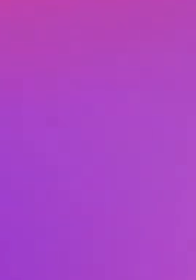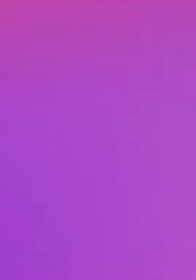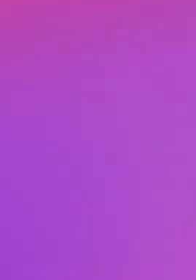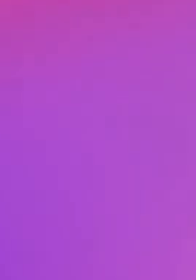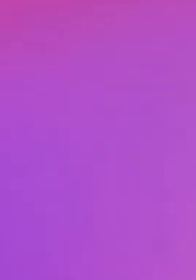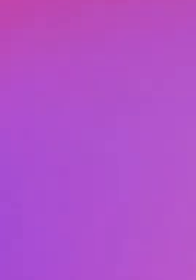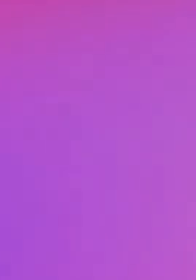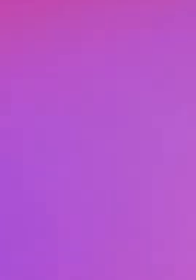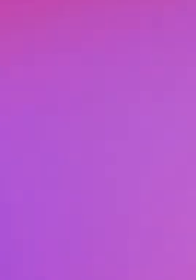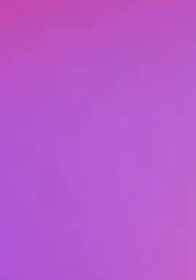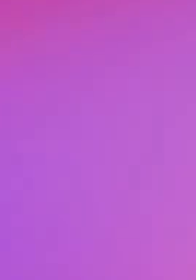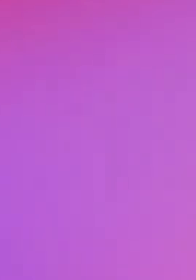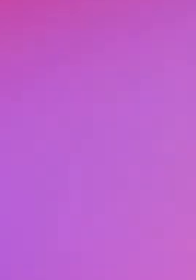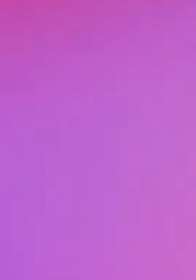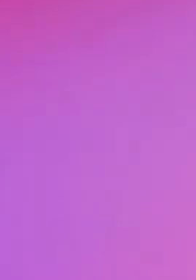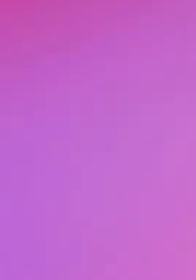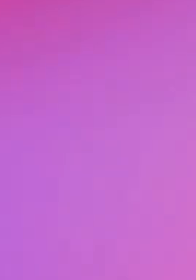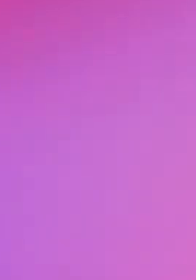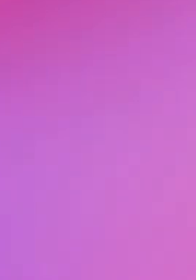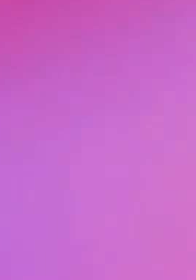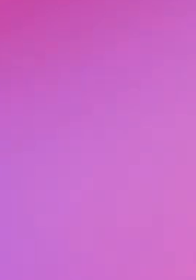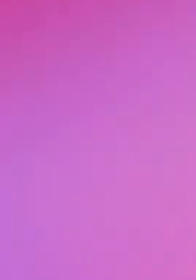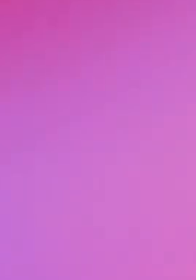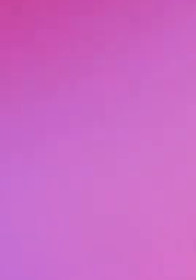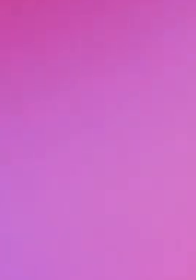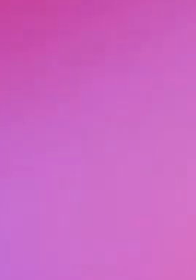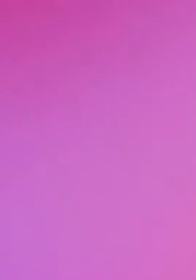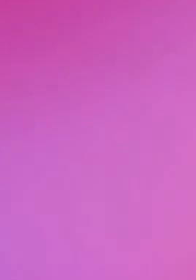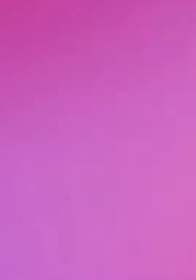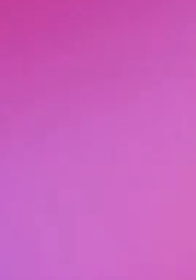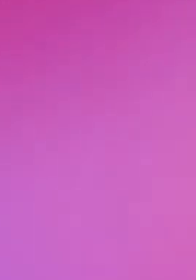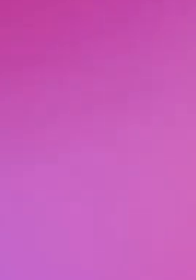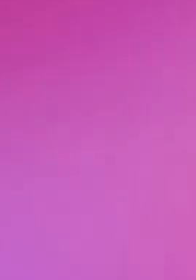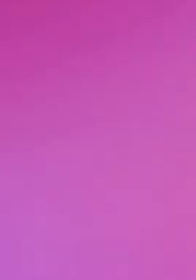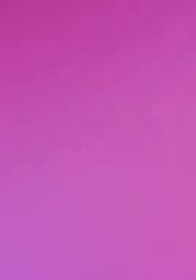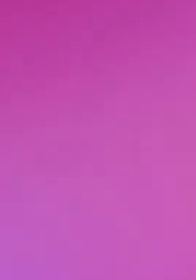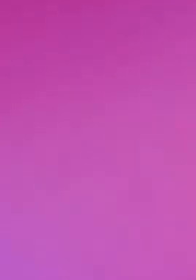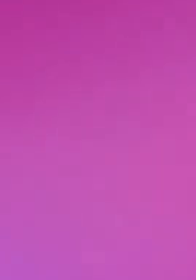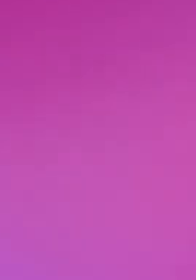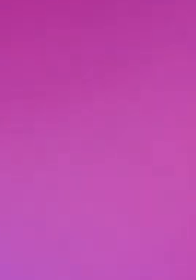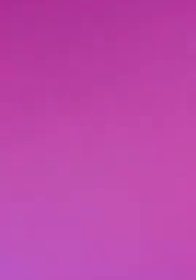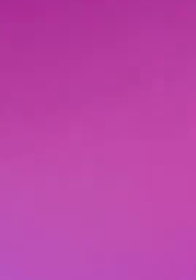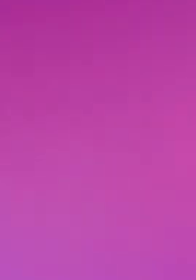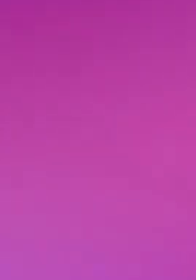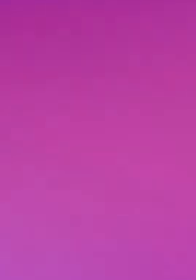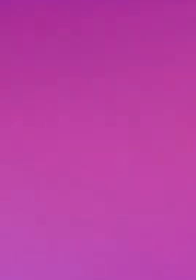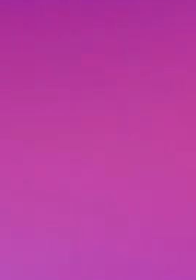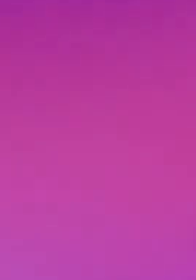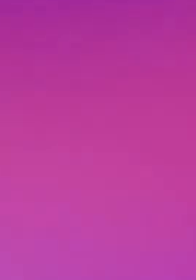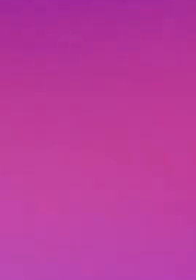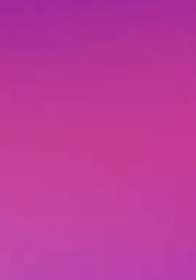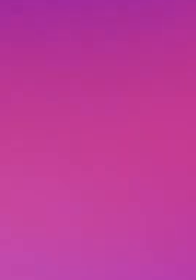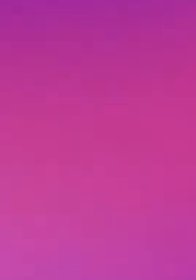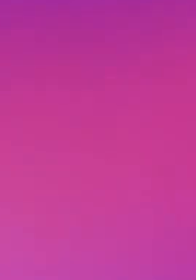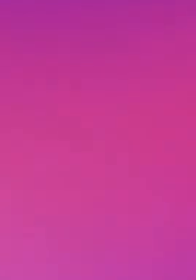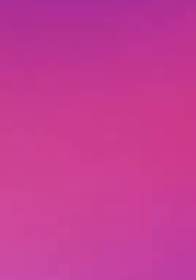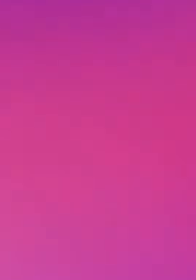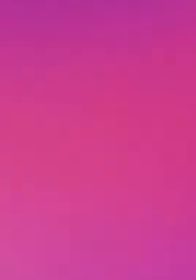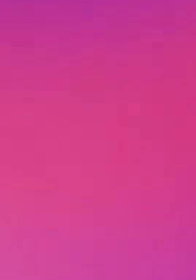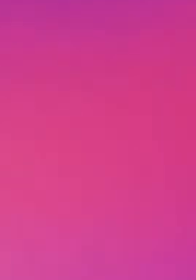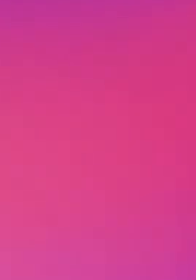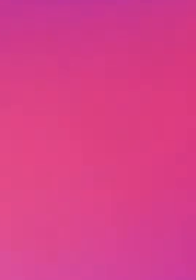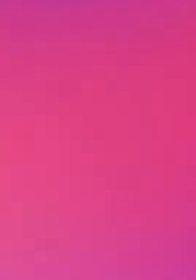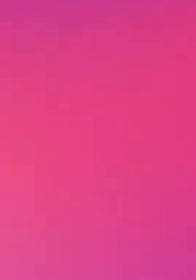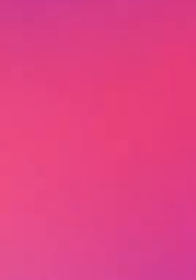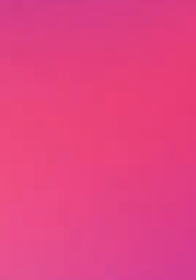tienes dudas o necesitas ayuda, llama al Centro de Apoyo Pedagógico a Distancia. El número de teléfono para secundaria